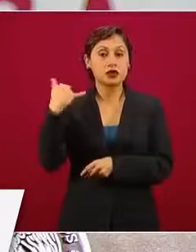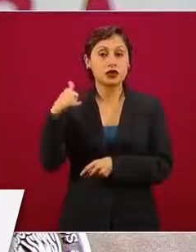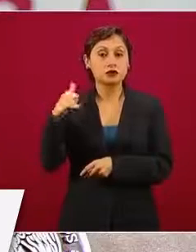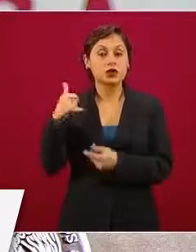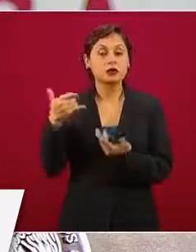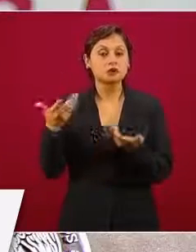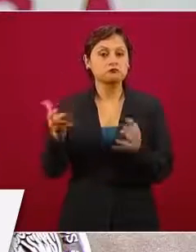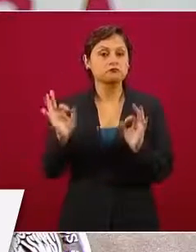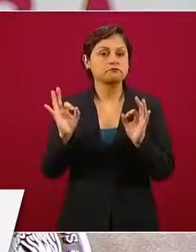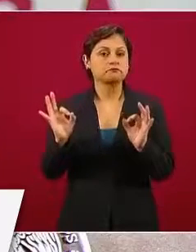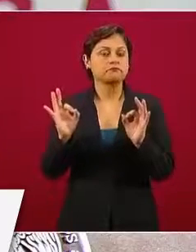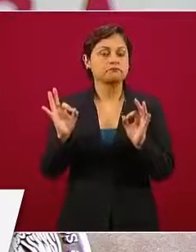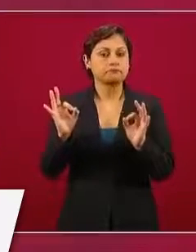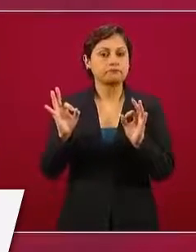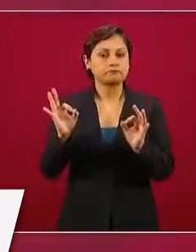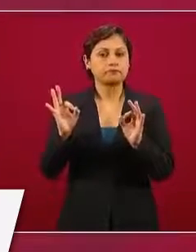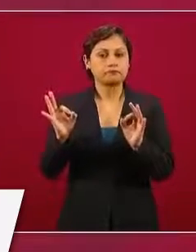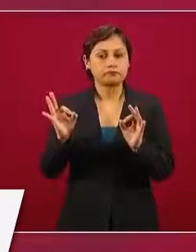bien,